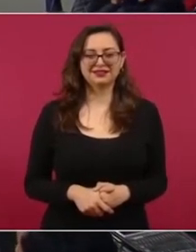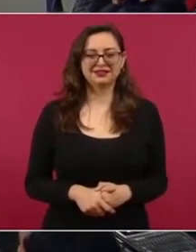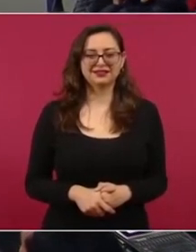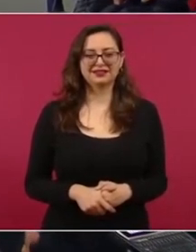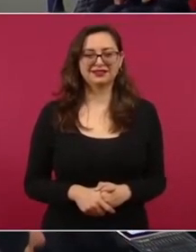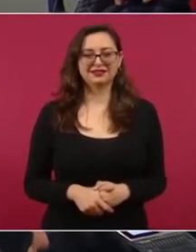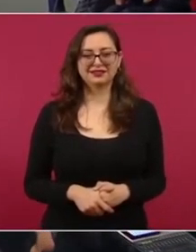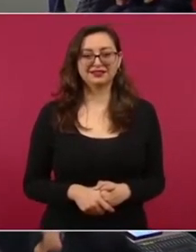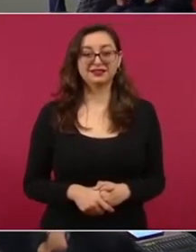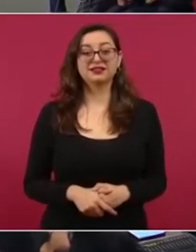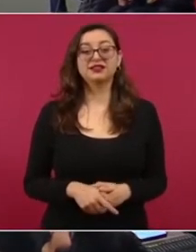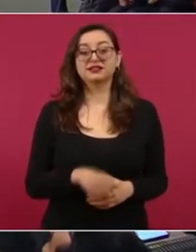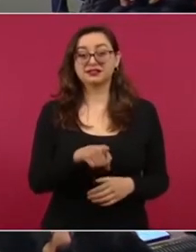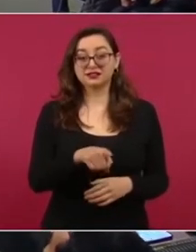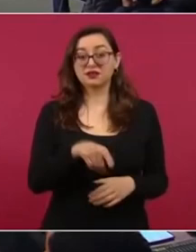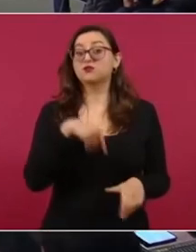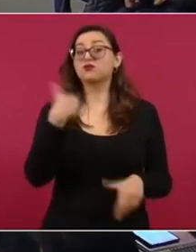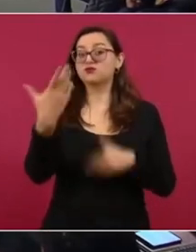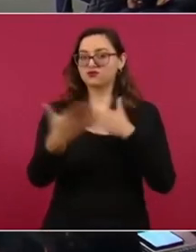sigues tú, AMLO.